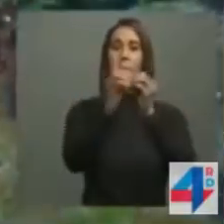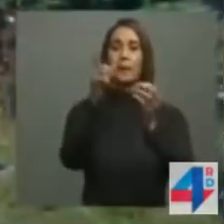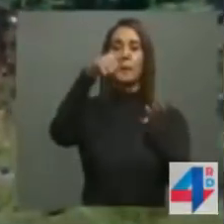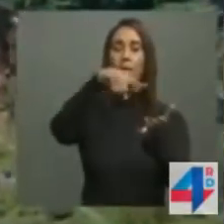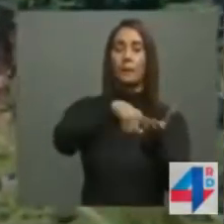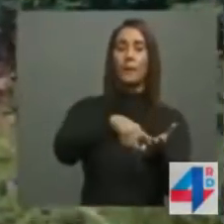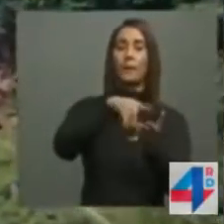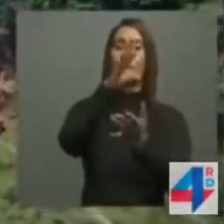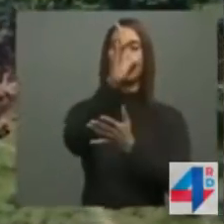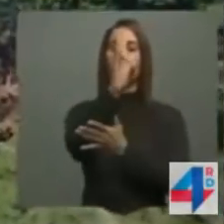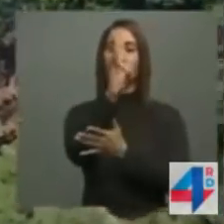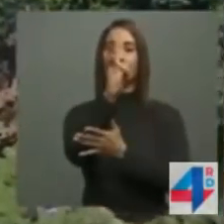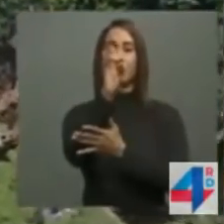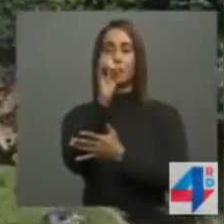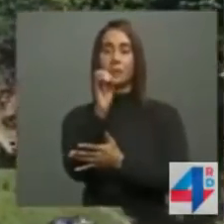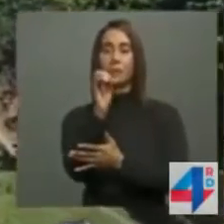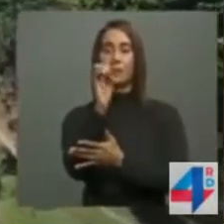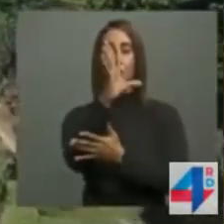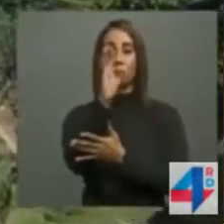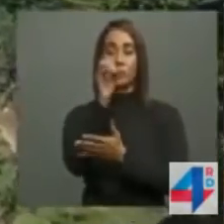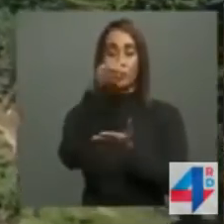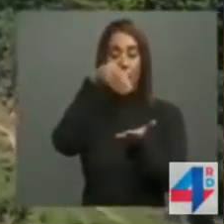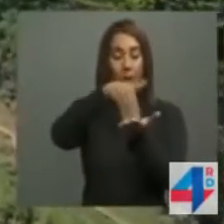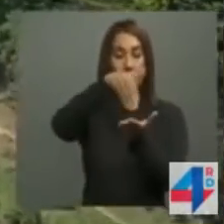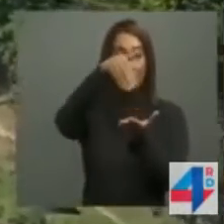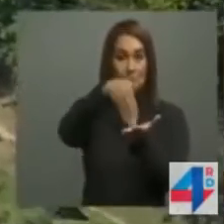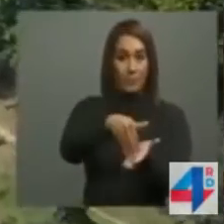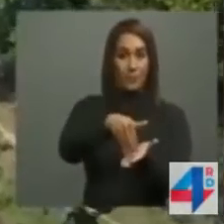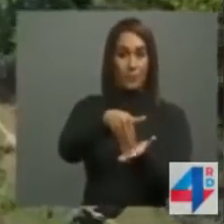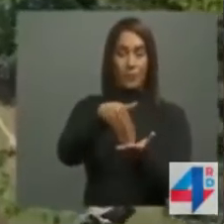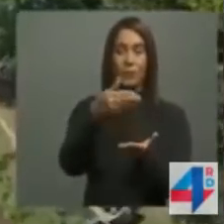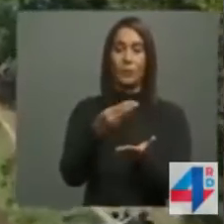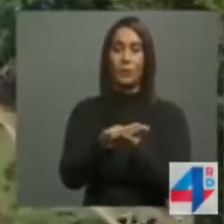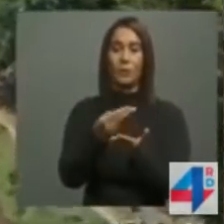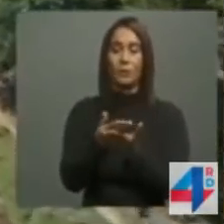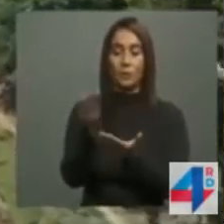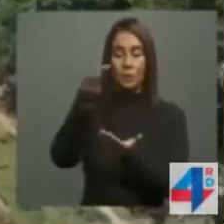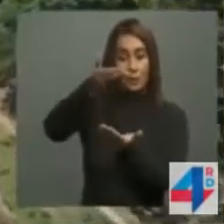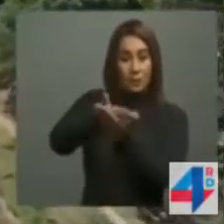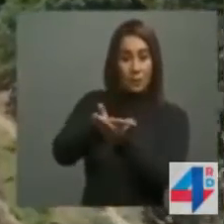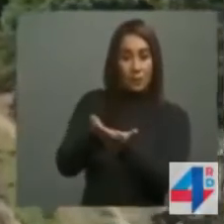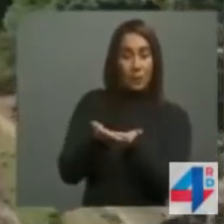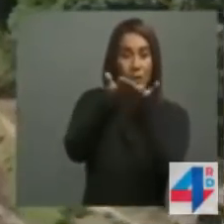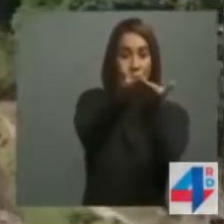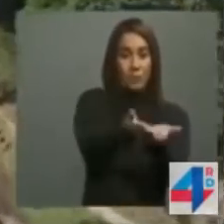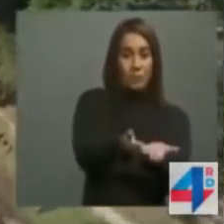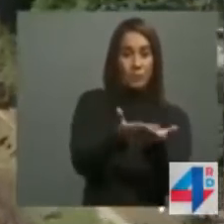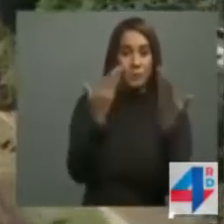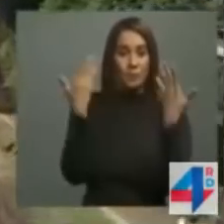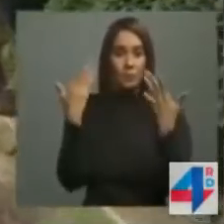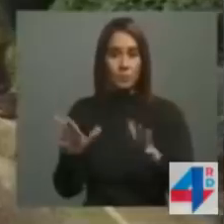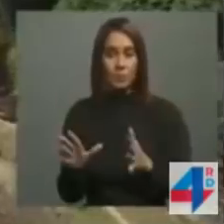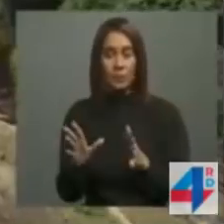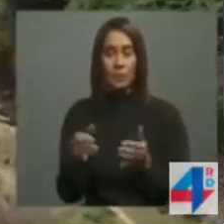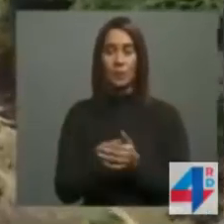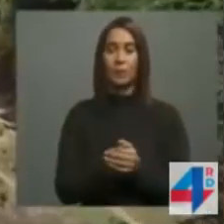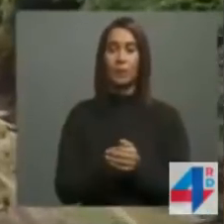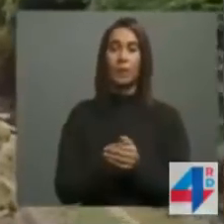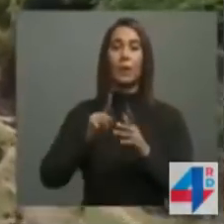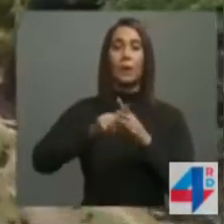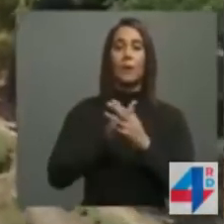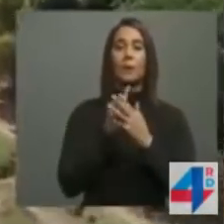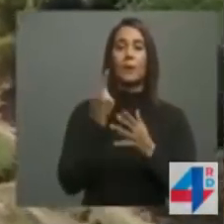1.750 millones de pesos que está ya asignado en el presupuesto del MIDE y la primera fase tendrá una